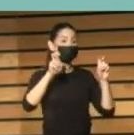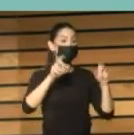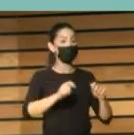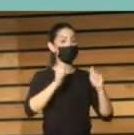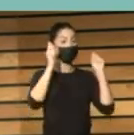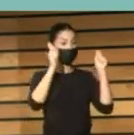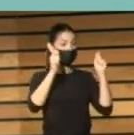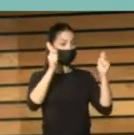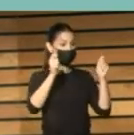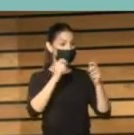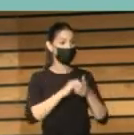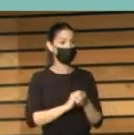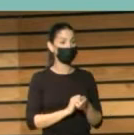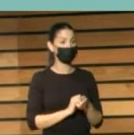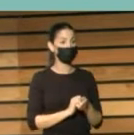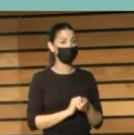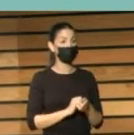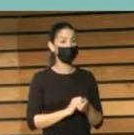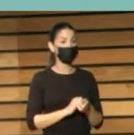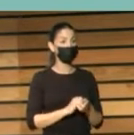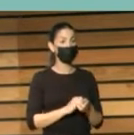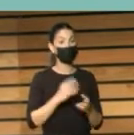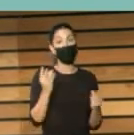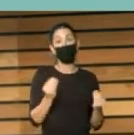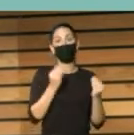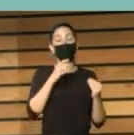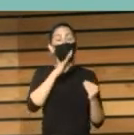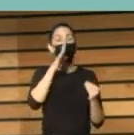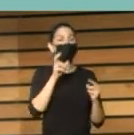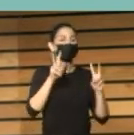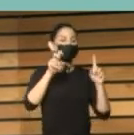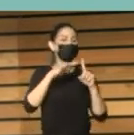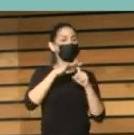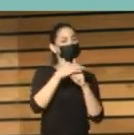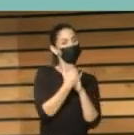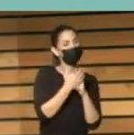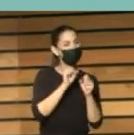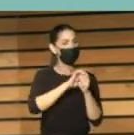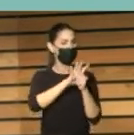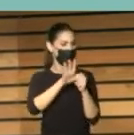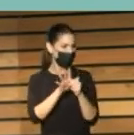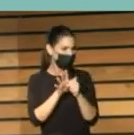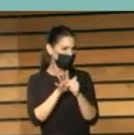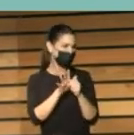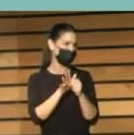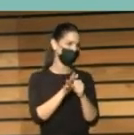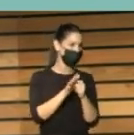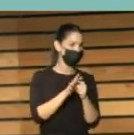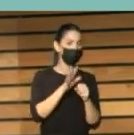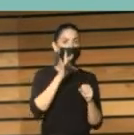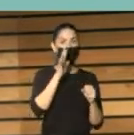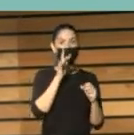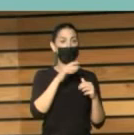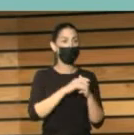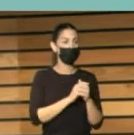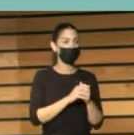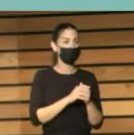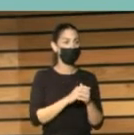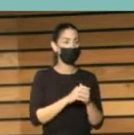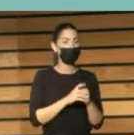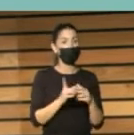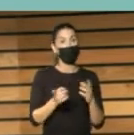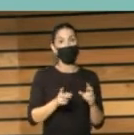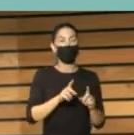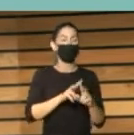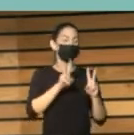sanitaria a la que ya ha hecho referencia la subdirectora, ha hecho que todo se haya complicado